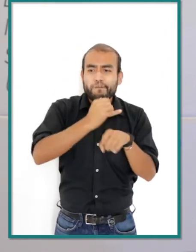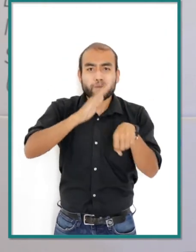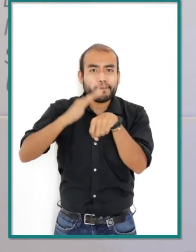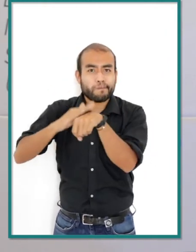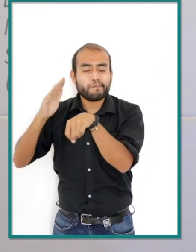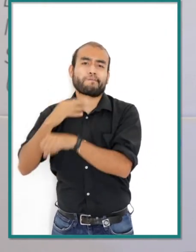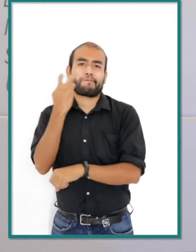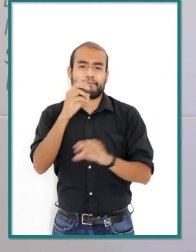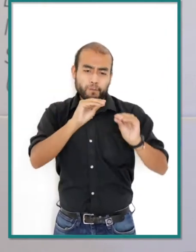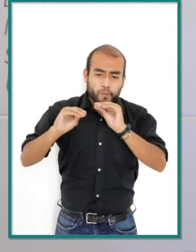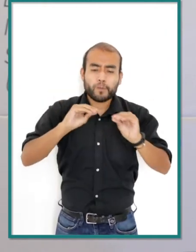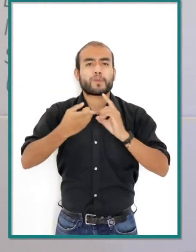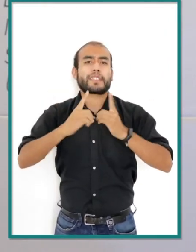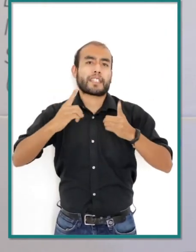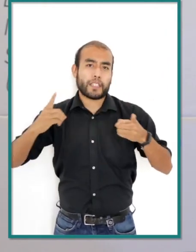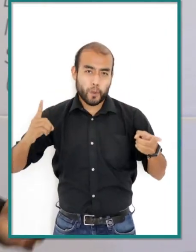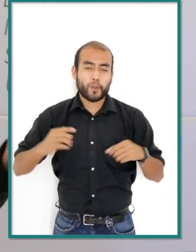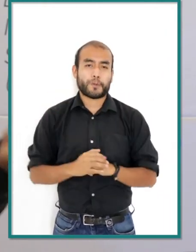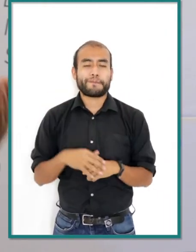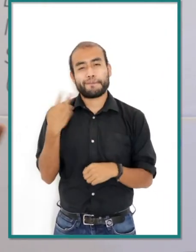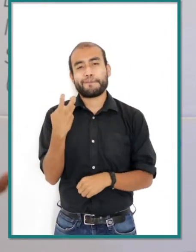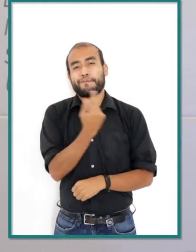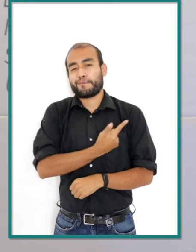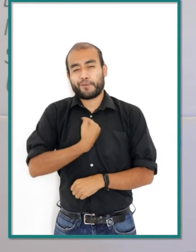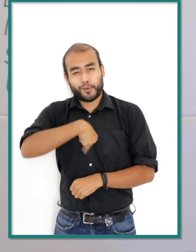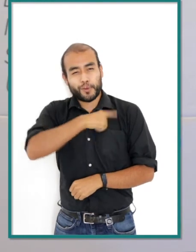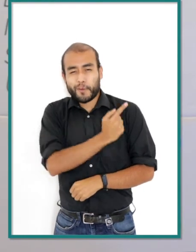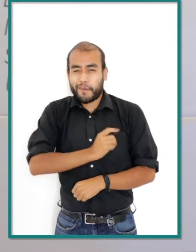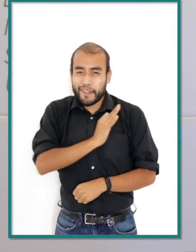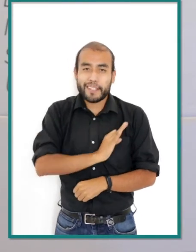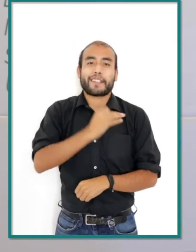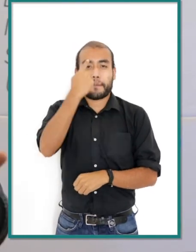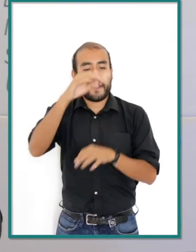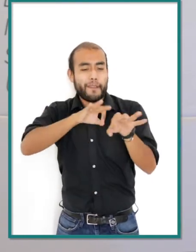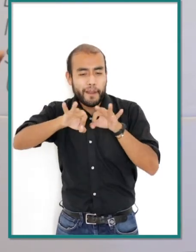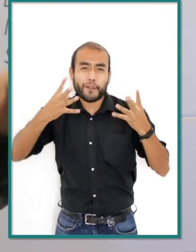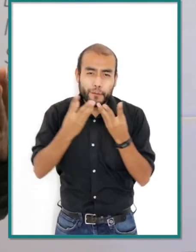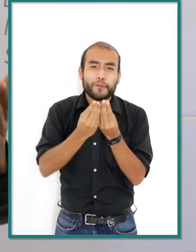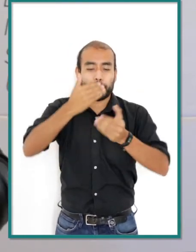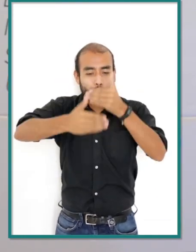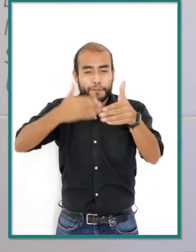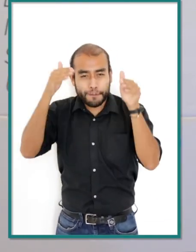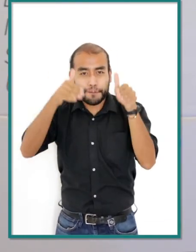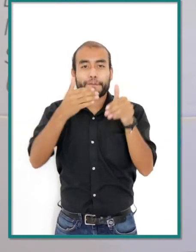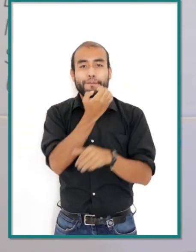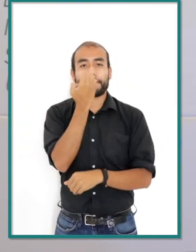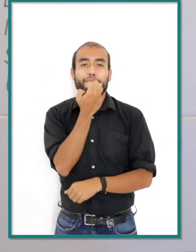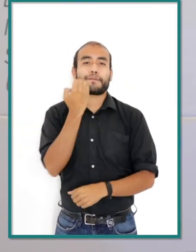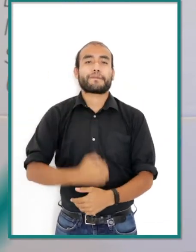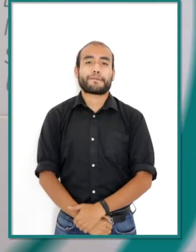movilidad, actualización y desarrollo. Estamos muy felices de poder trabajar en conjunto en pro del crecimiento académico.